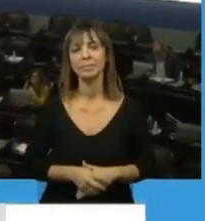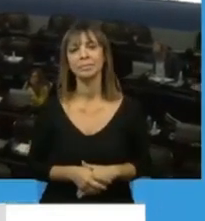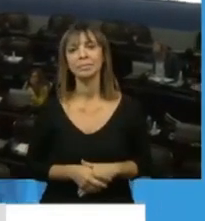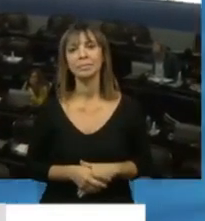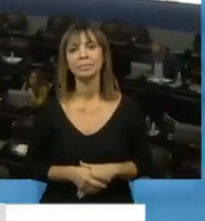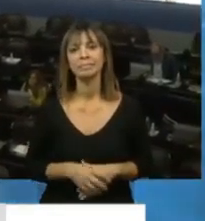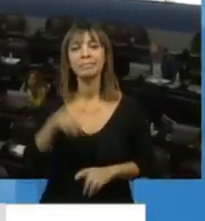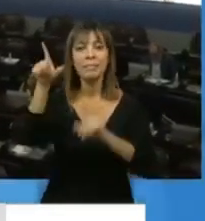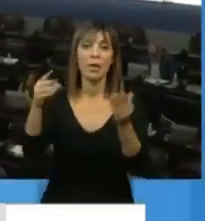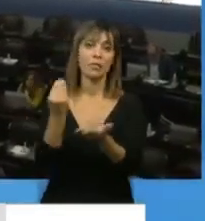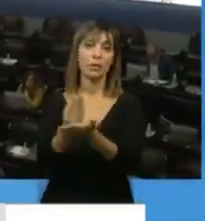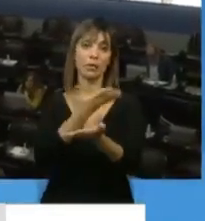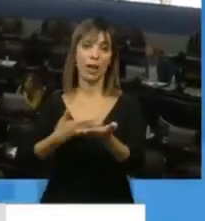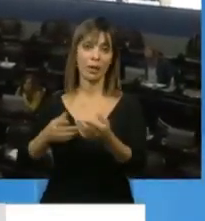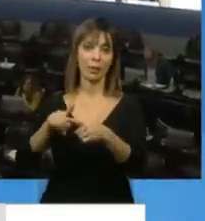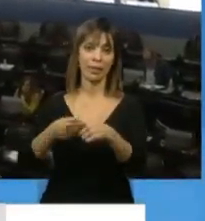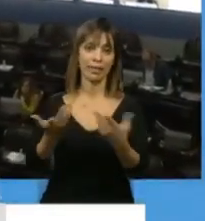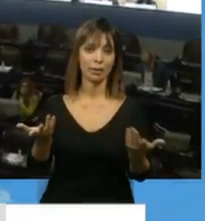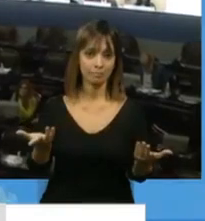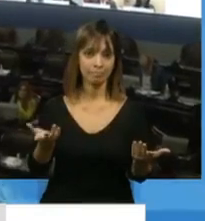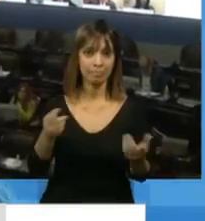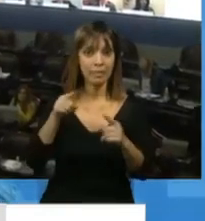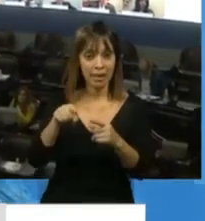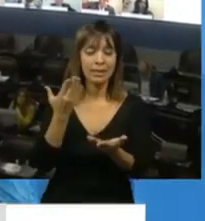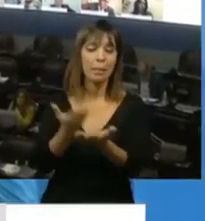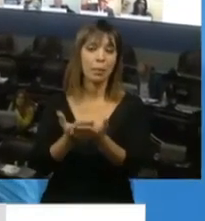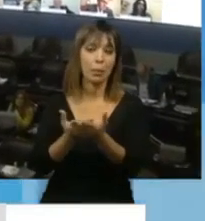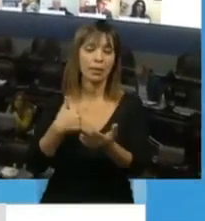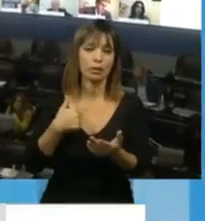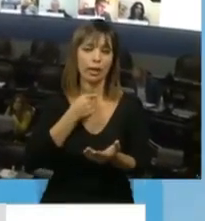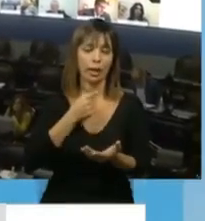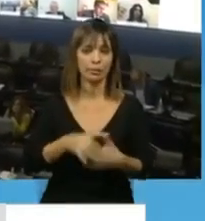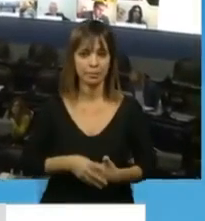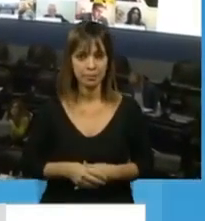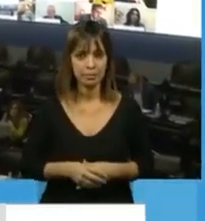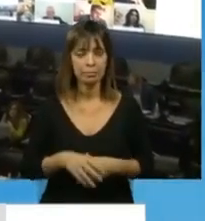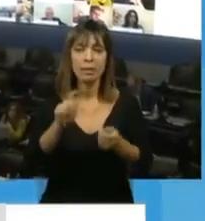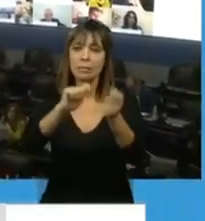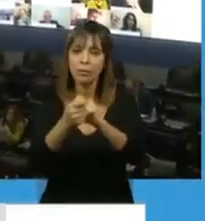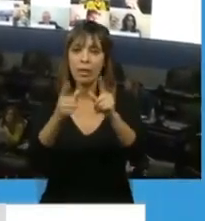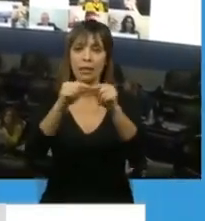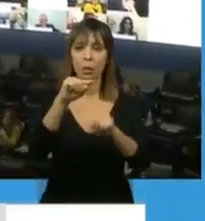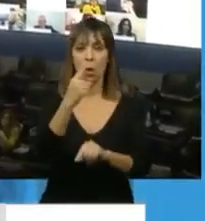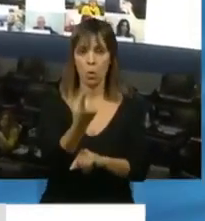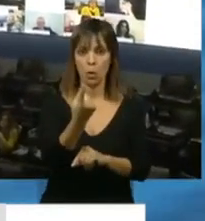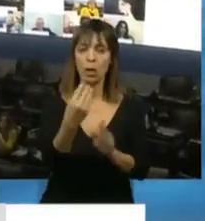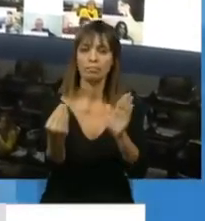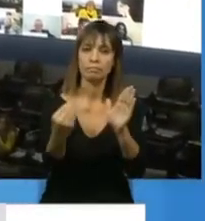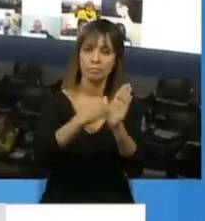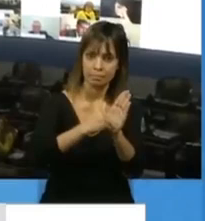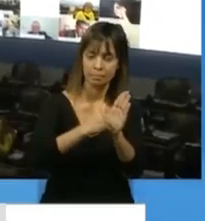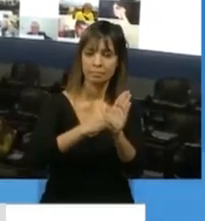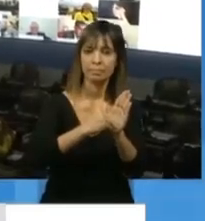de los funcionarios políticos Esa es la propuesta que quiero hacer para que se modifique el artículo 1 y se incluya